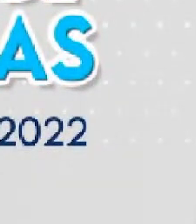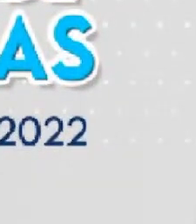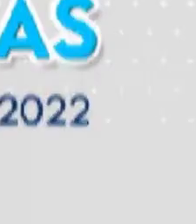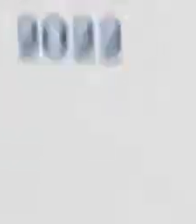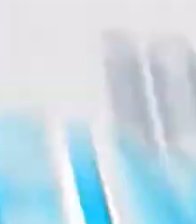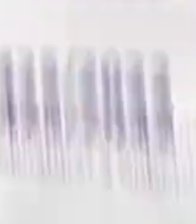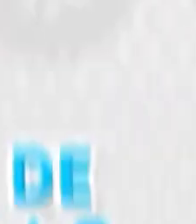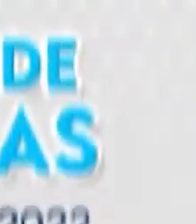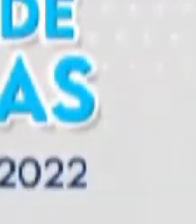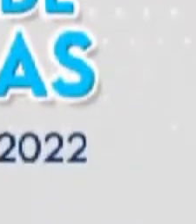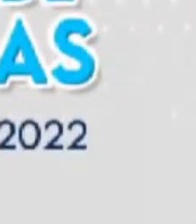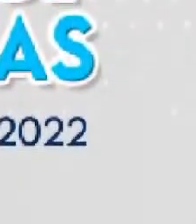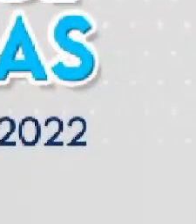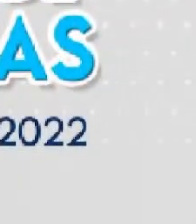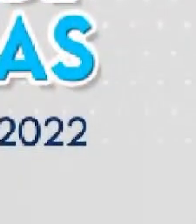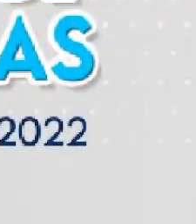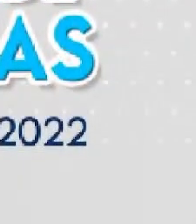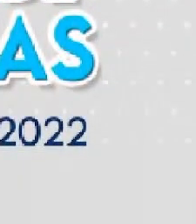We'll be right back.